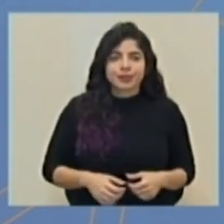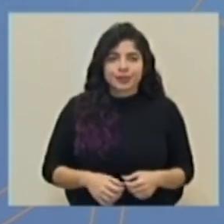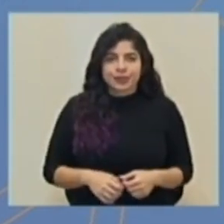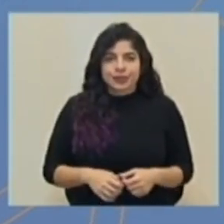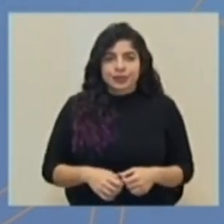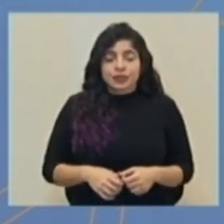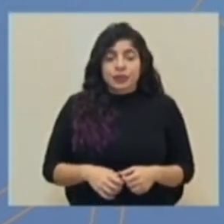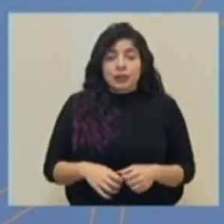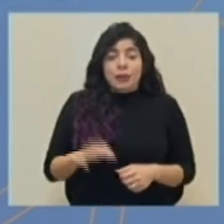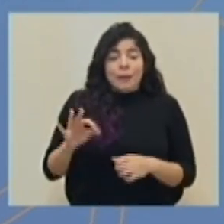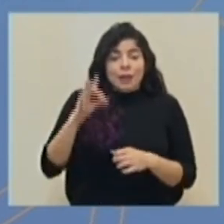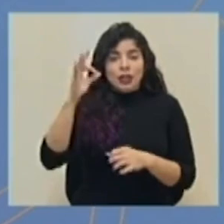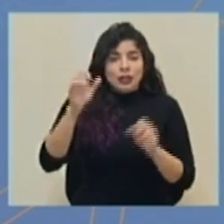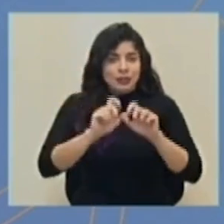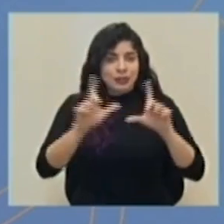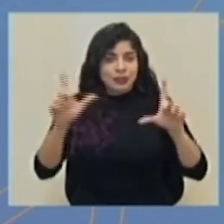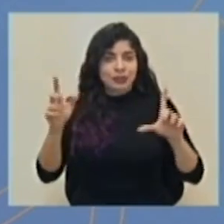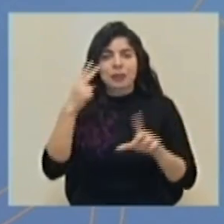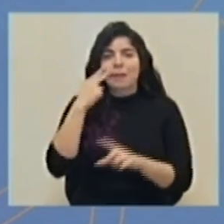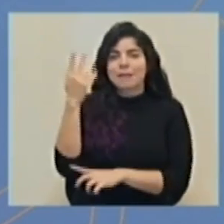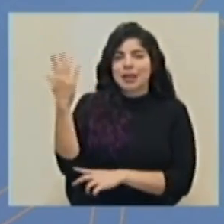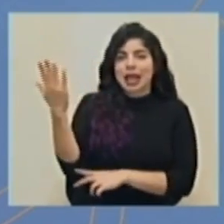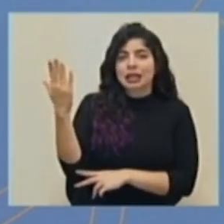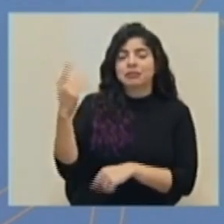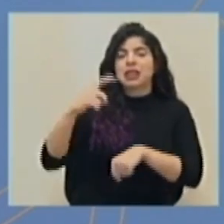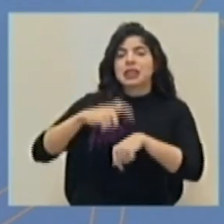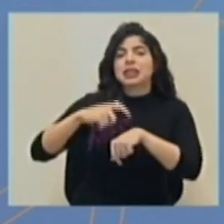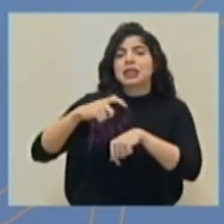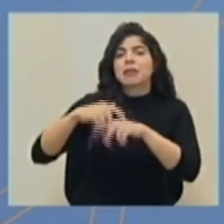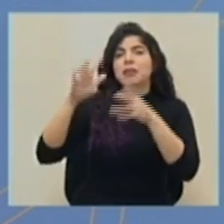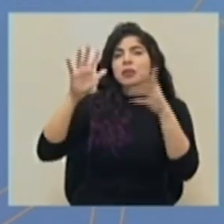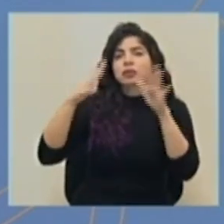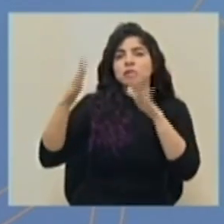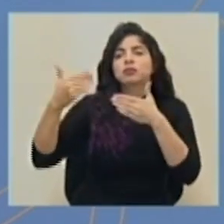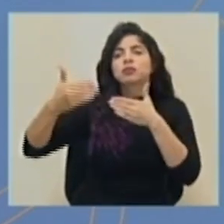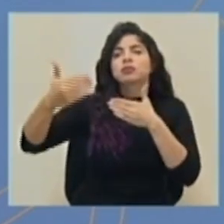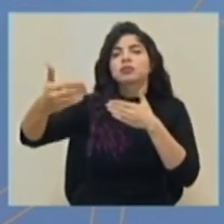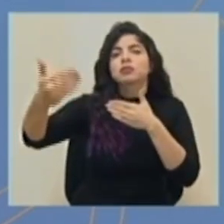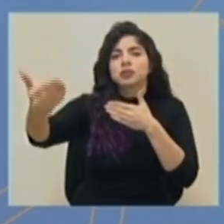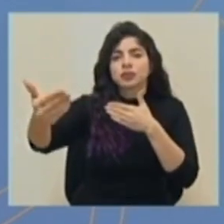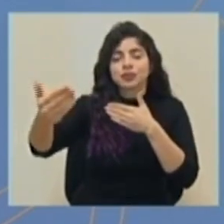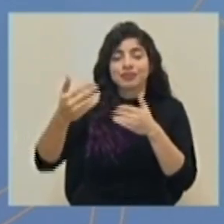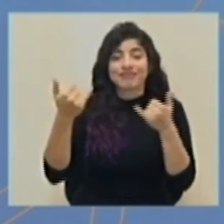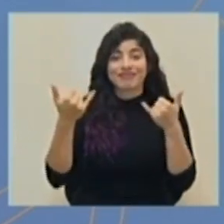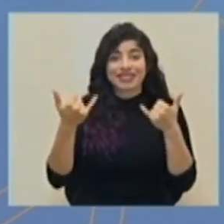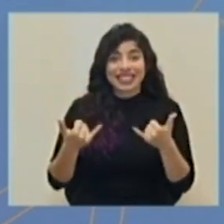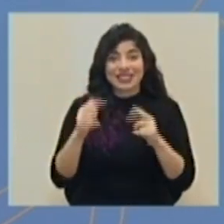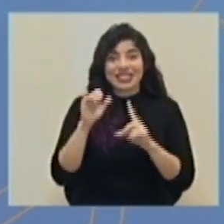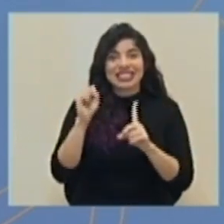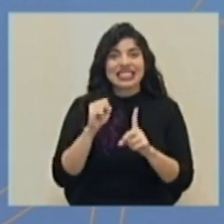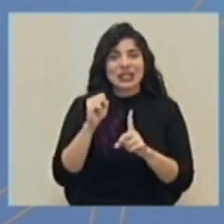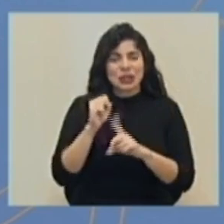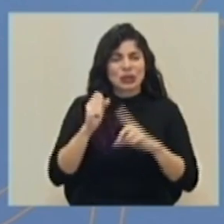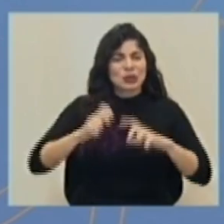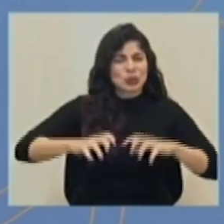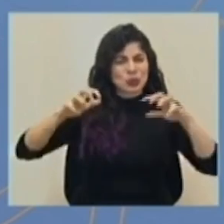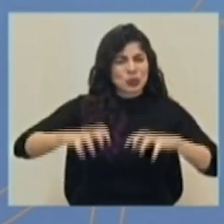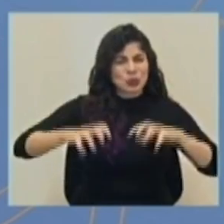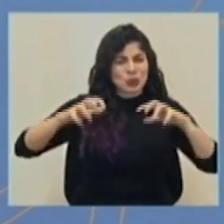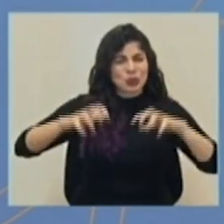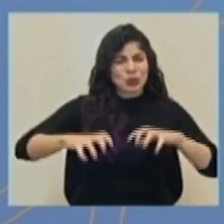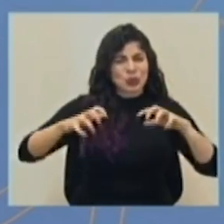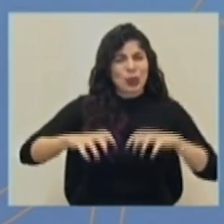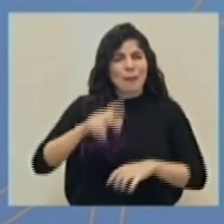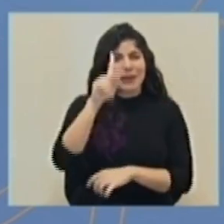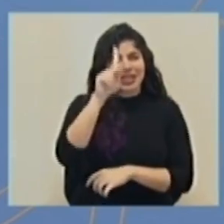En la próxima lámina podemos ver ya el pronóstico del tiempo, recordemos que estamos en una situación de temporal para la vertiente del